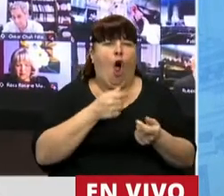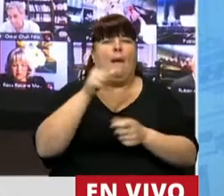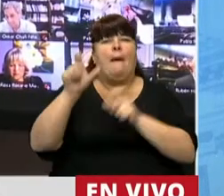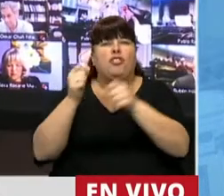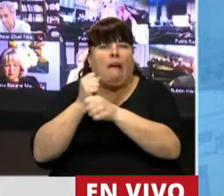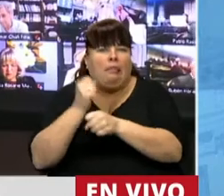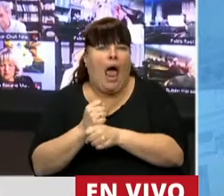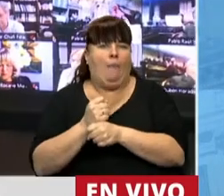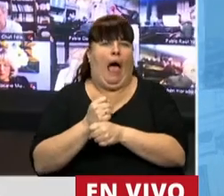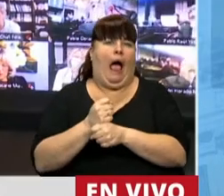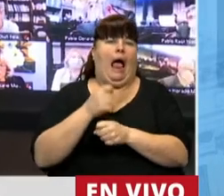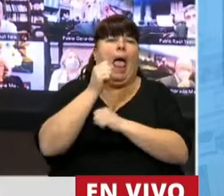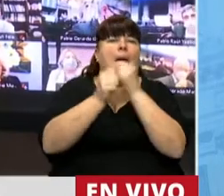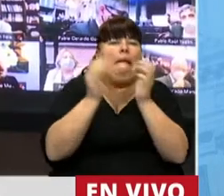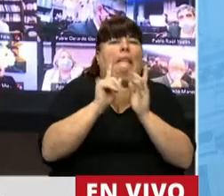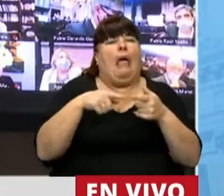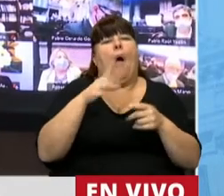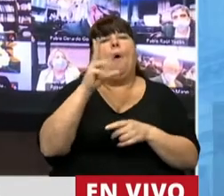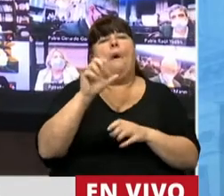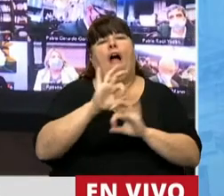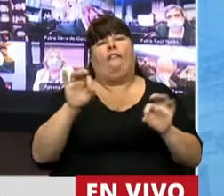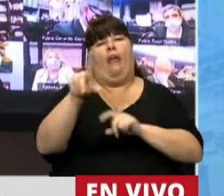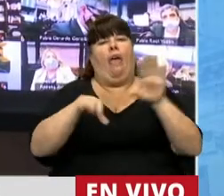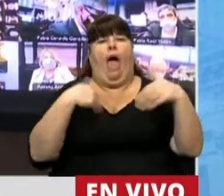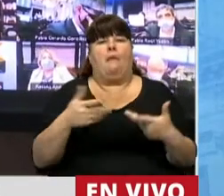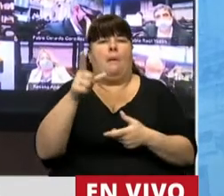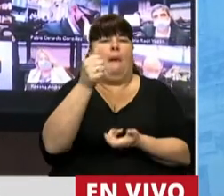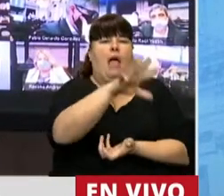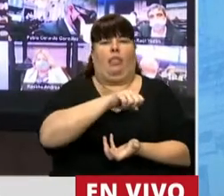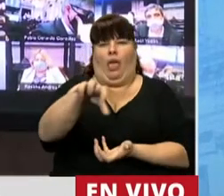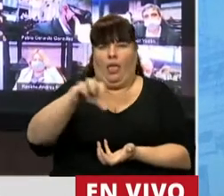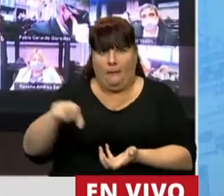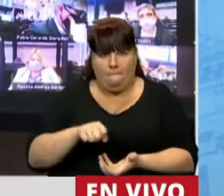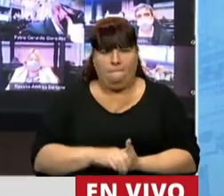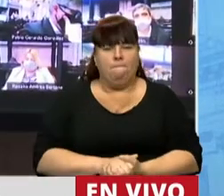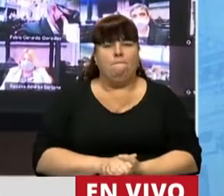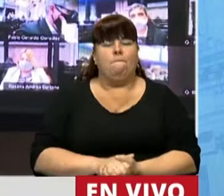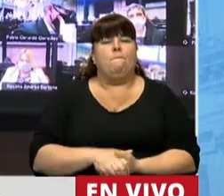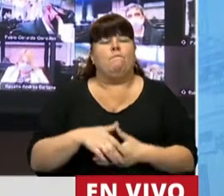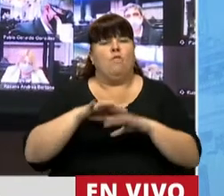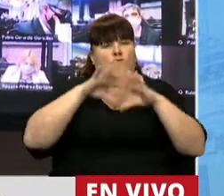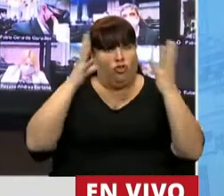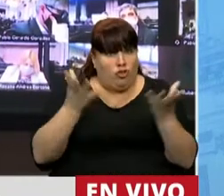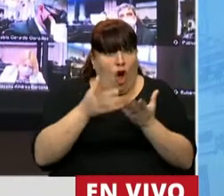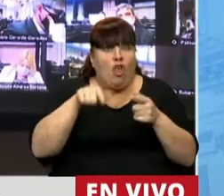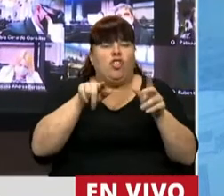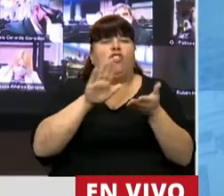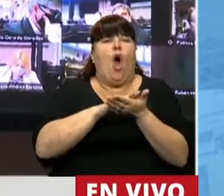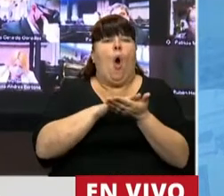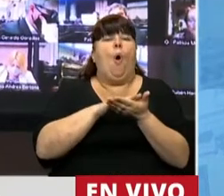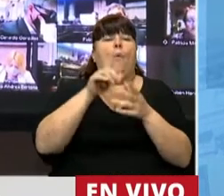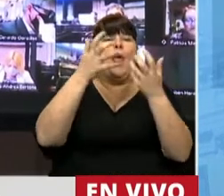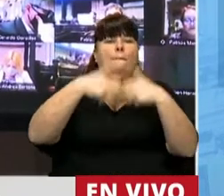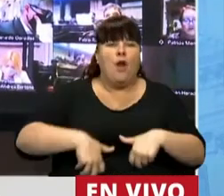los trabajadores y de las pequeñas y medianas empresas. Y todo esto, en relación a este proyecto,